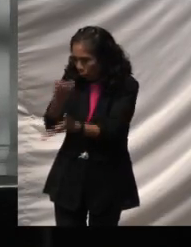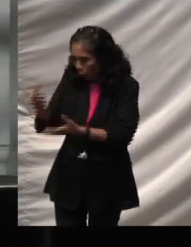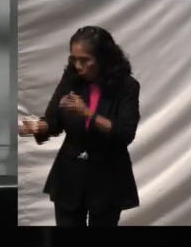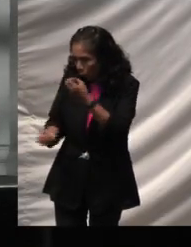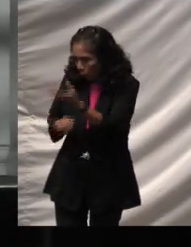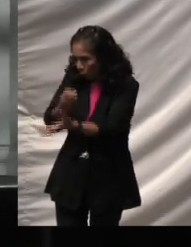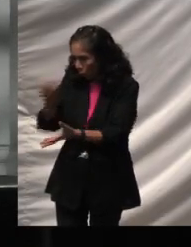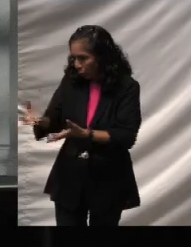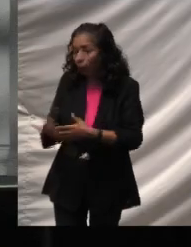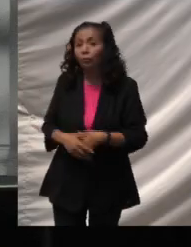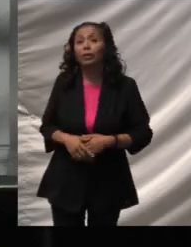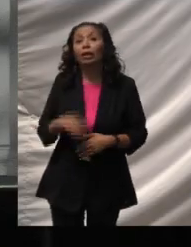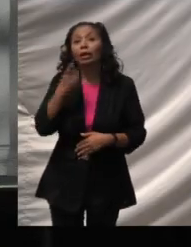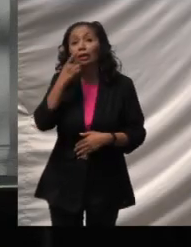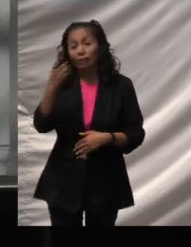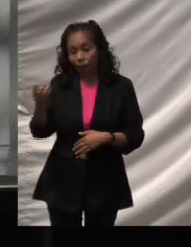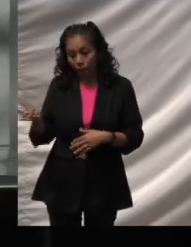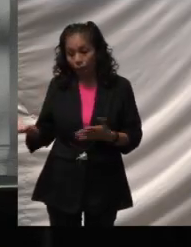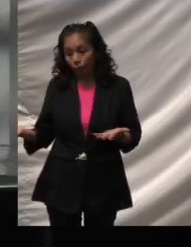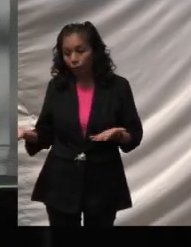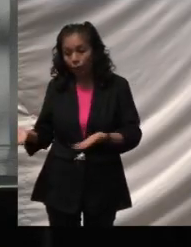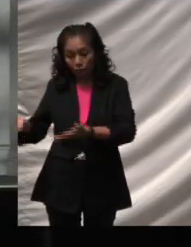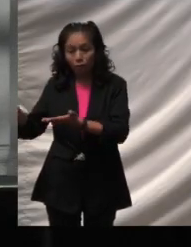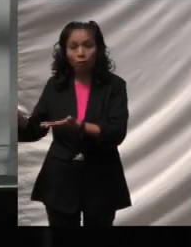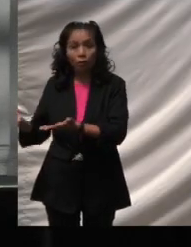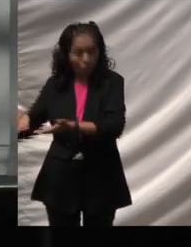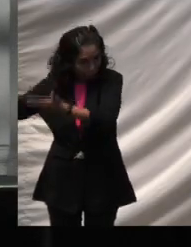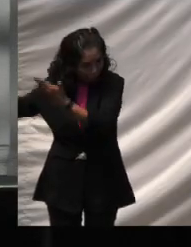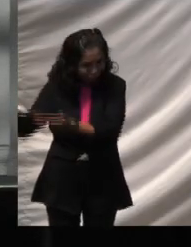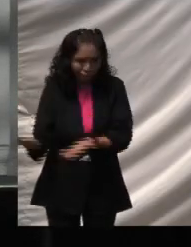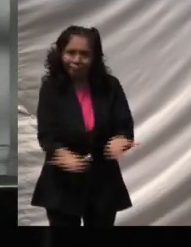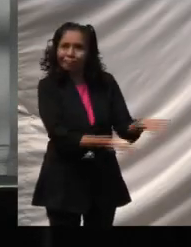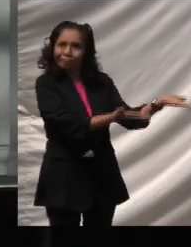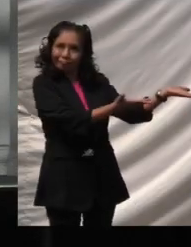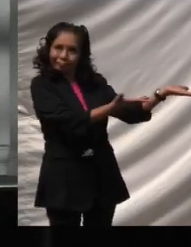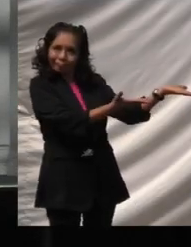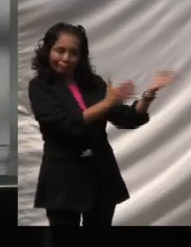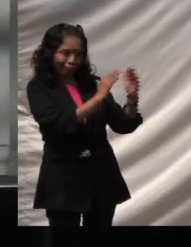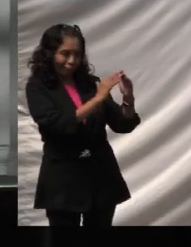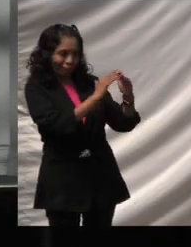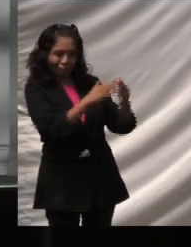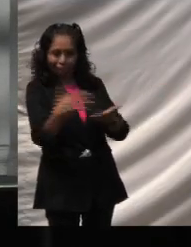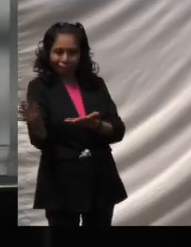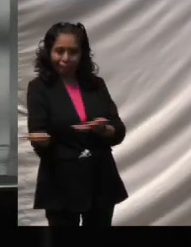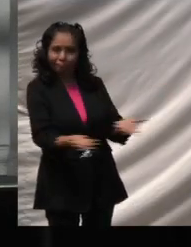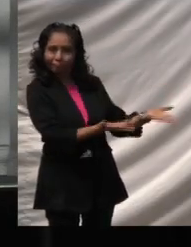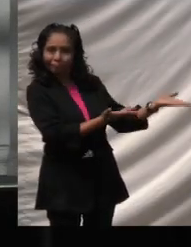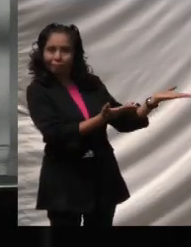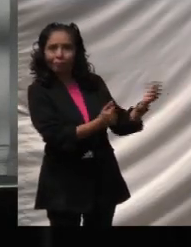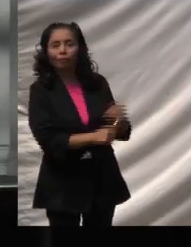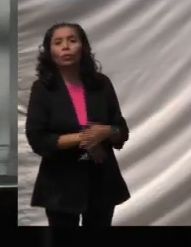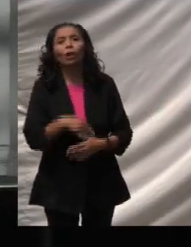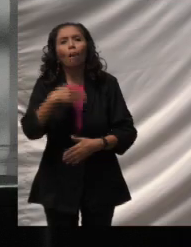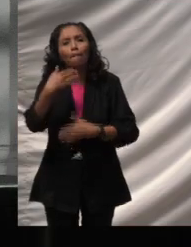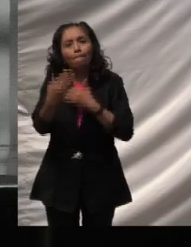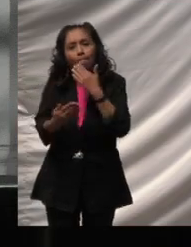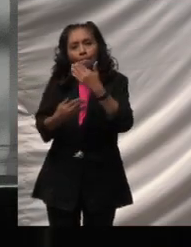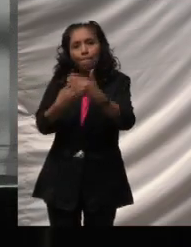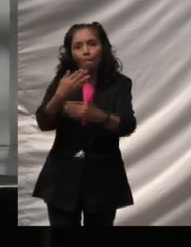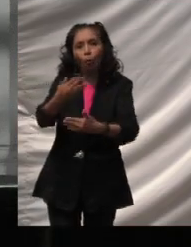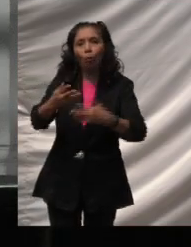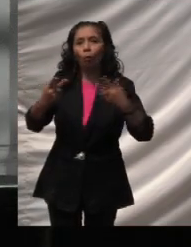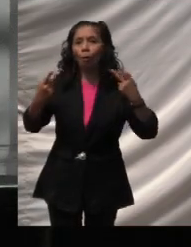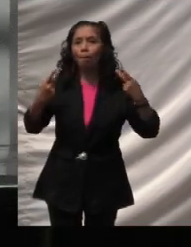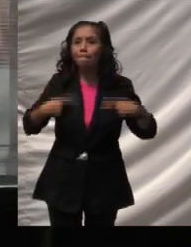Luego, les dijo que se podían quedar en su tribu. Así fue como poco a poco